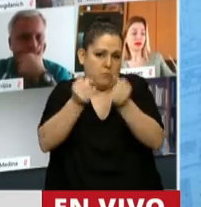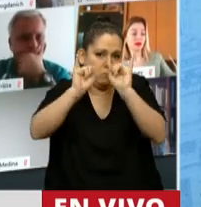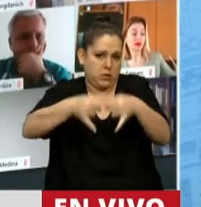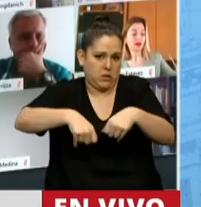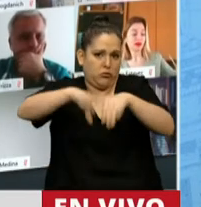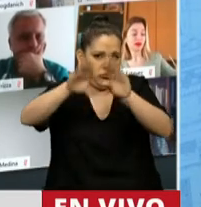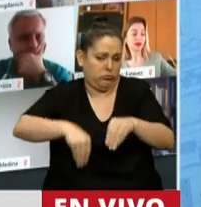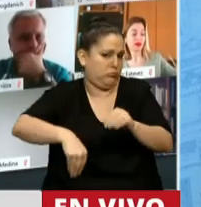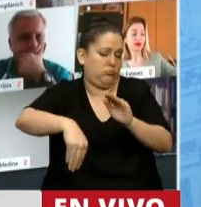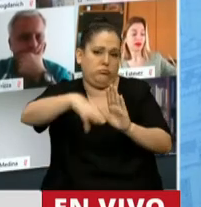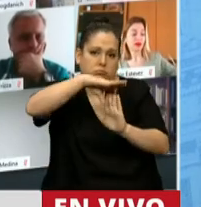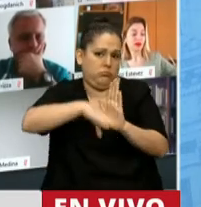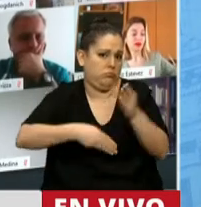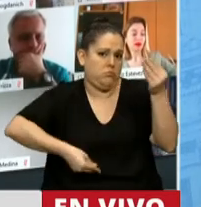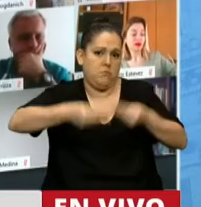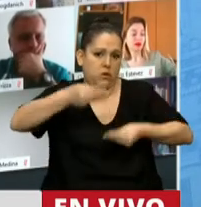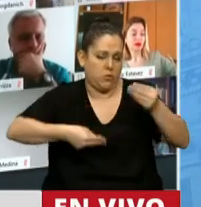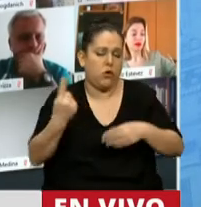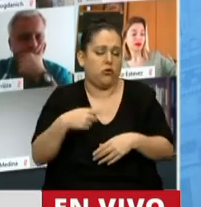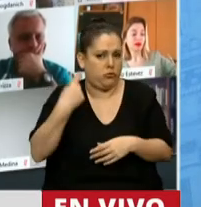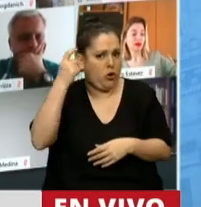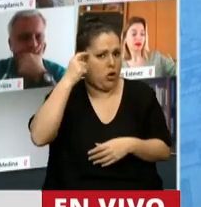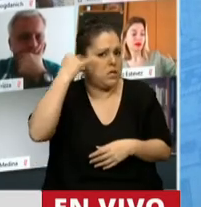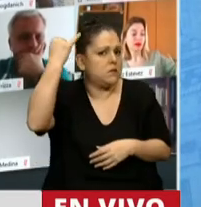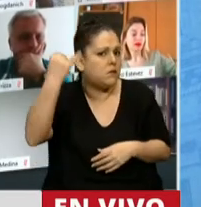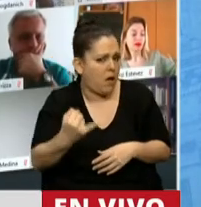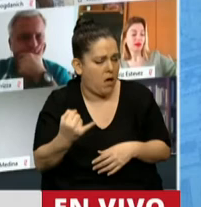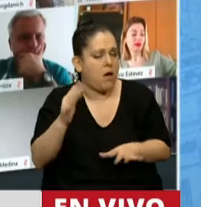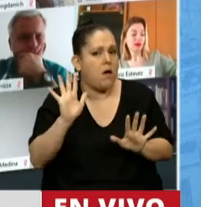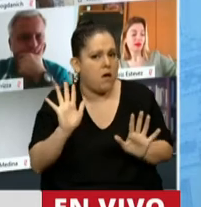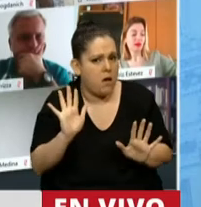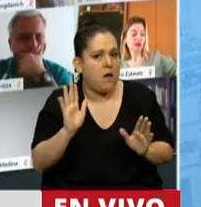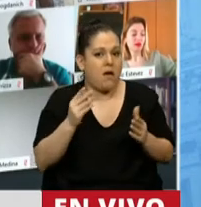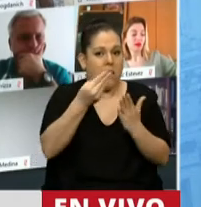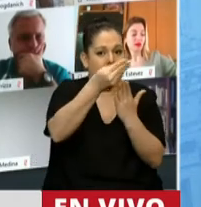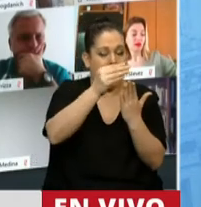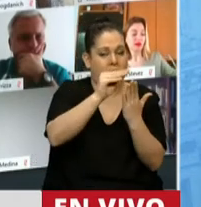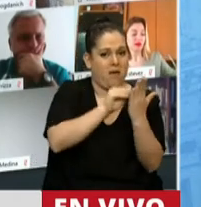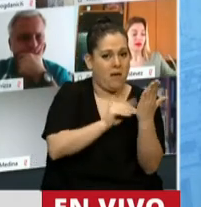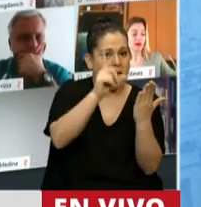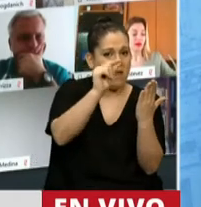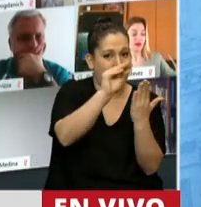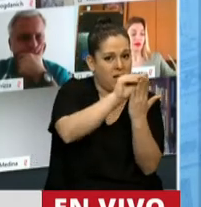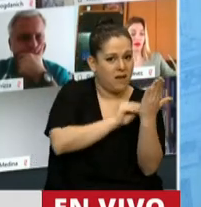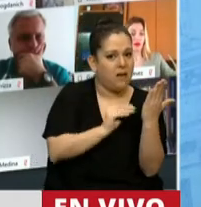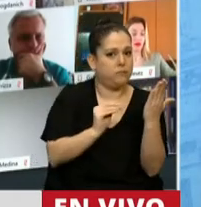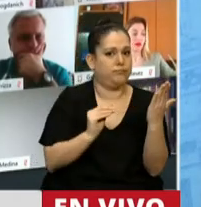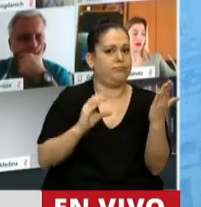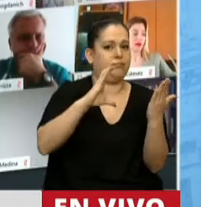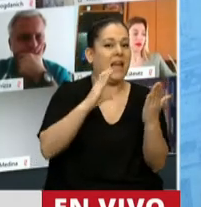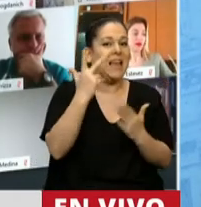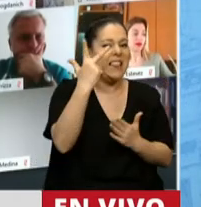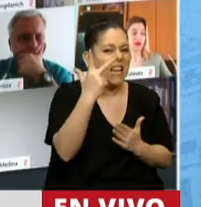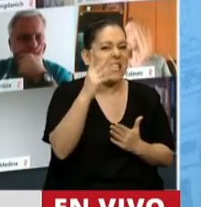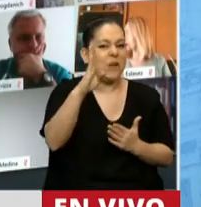advertimos y somos conscientes que esta ampliación del presupuesto lleva a un déficit que alcanza la friolera de 3 billones de